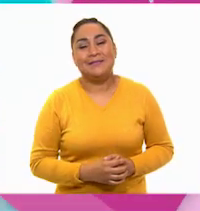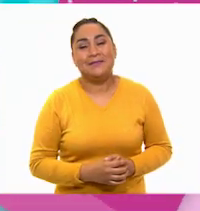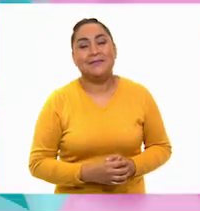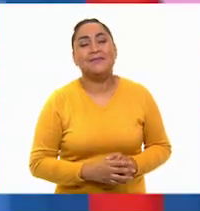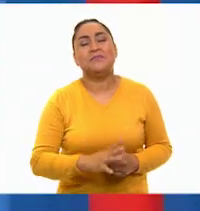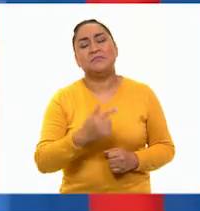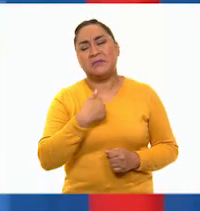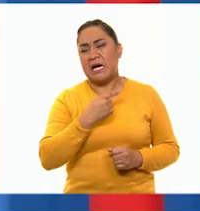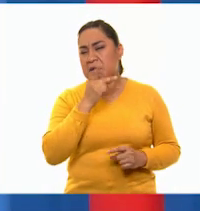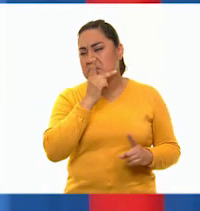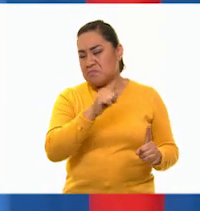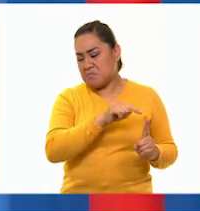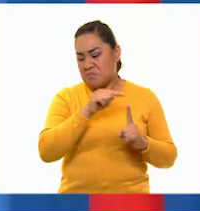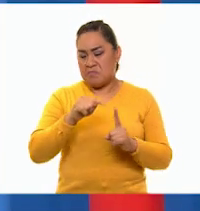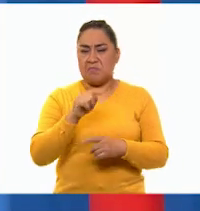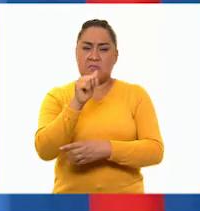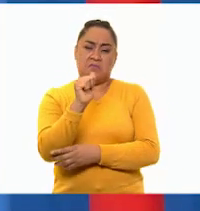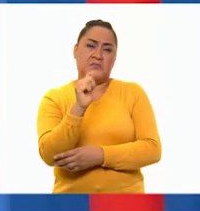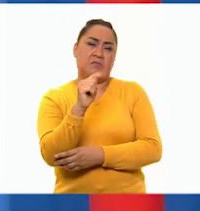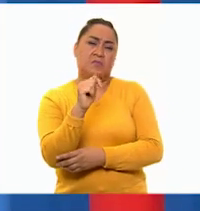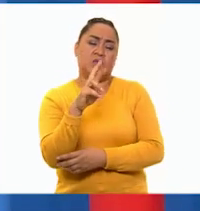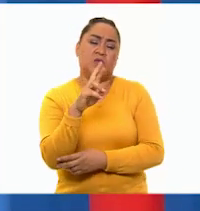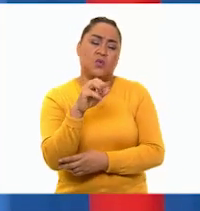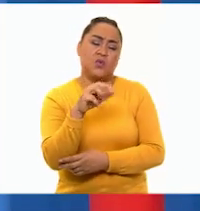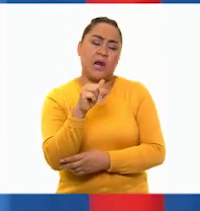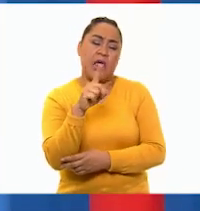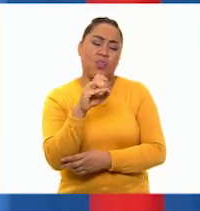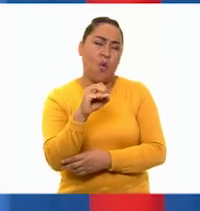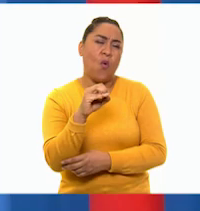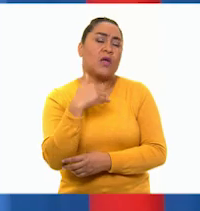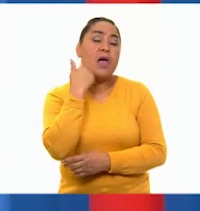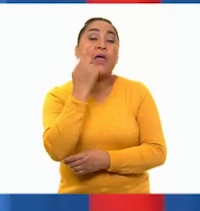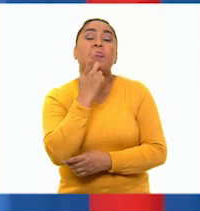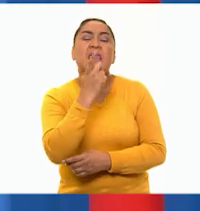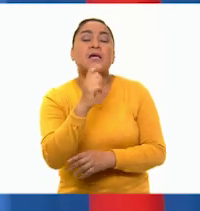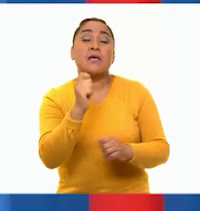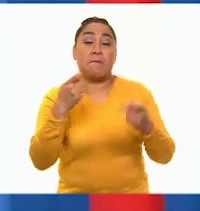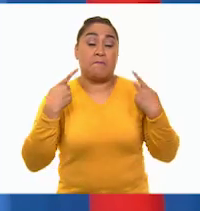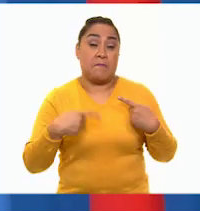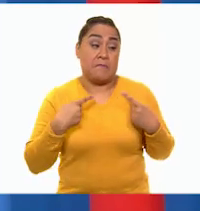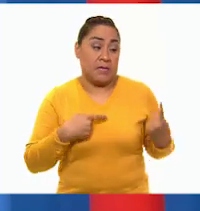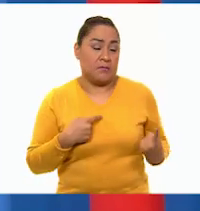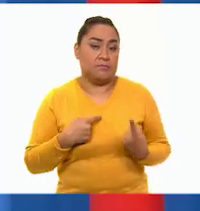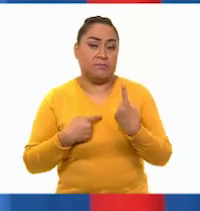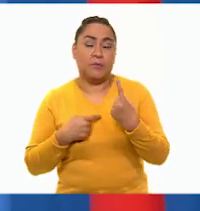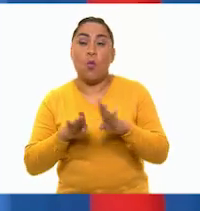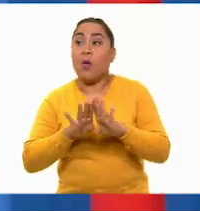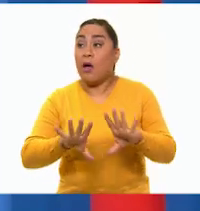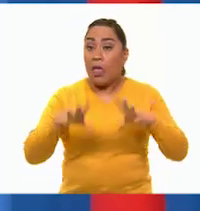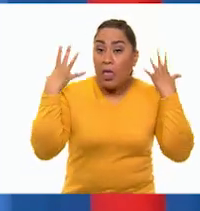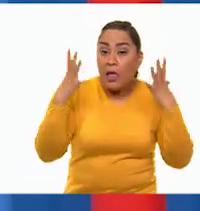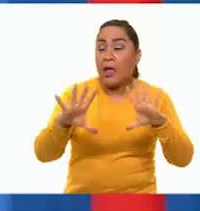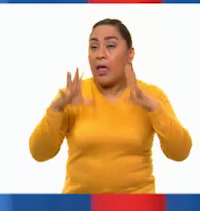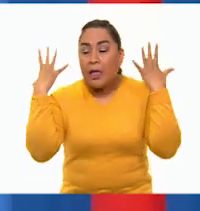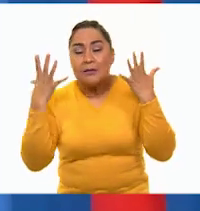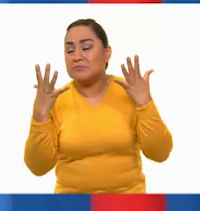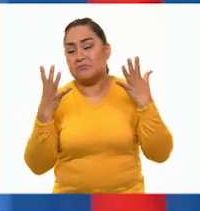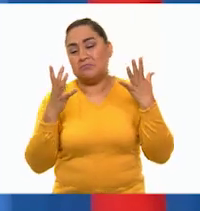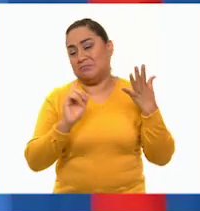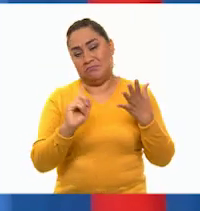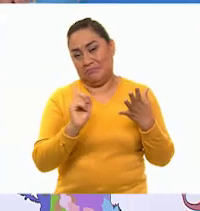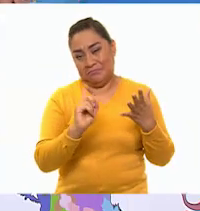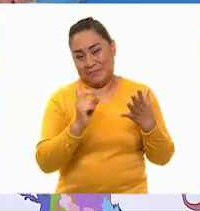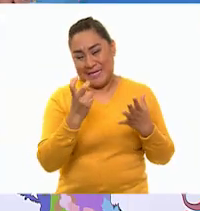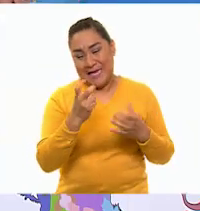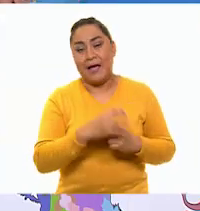busqué la palabra atronado en el diccionario y se refiere a una persona que actúa precipitadamente sin darse tiempo para pensar.